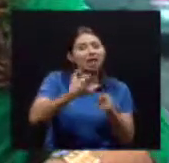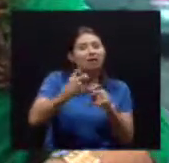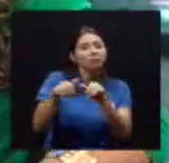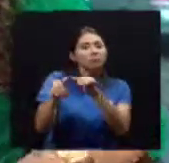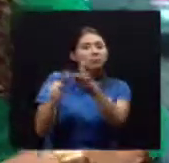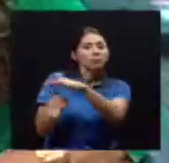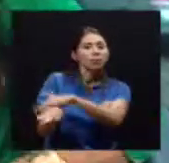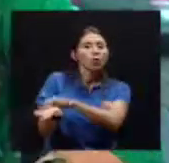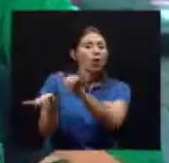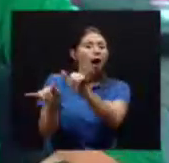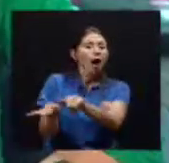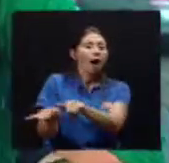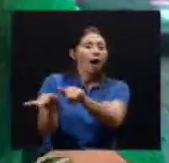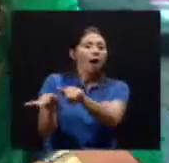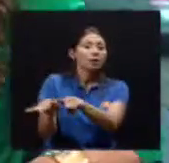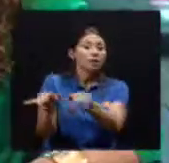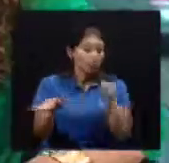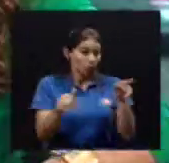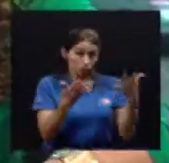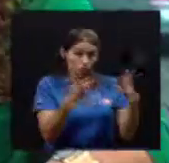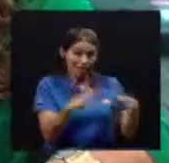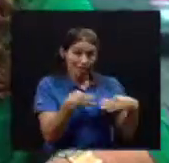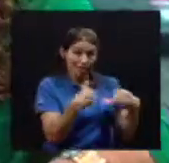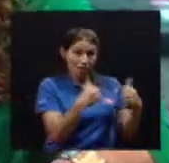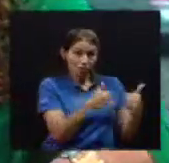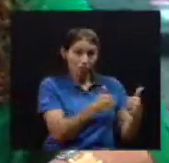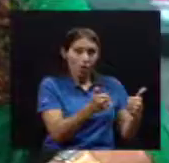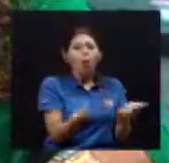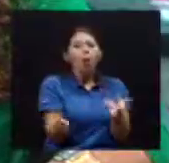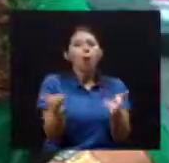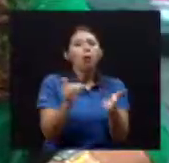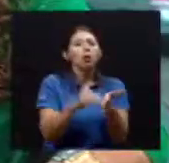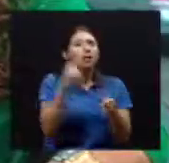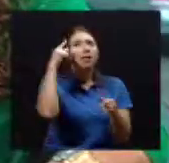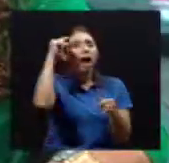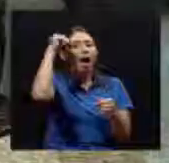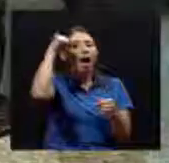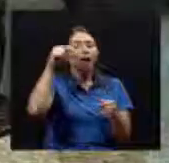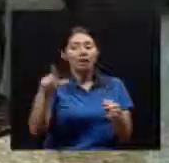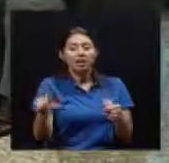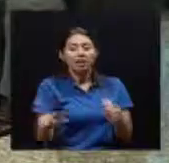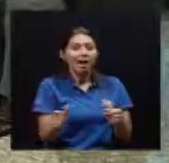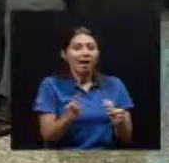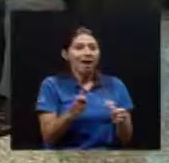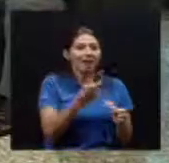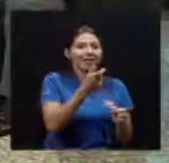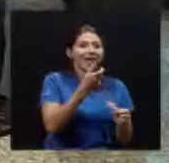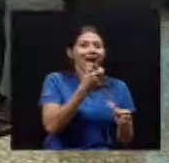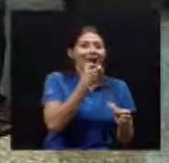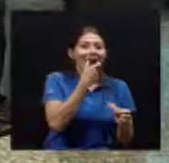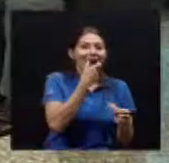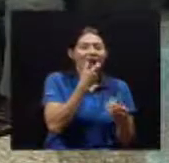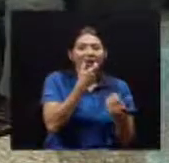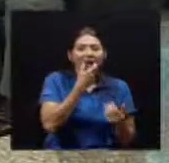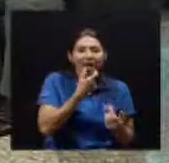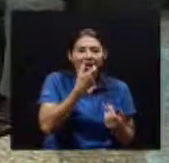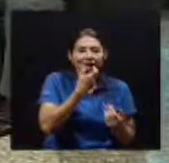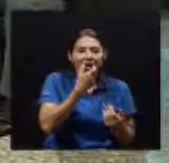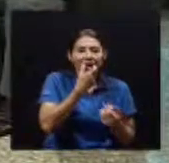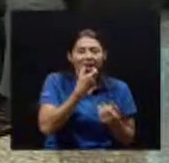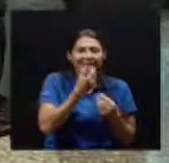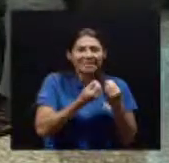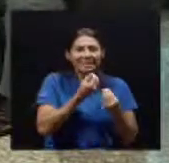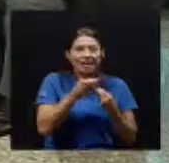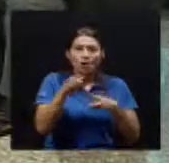problemas Bastante serios Doctor ¿Qué podríamos Recomendarle a la familia Para resolver este problema? Bueno Esa decisión De